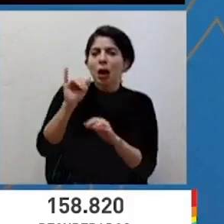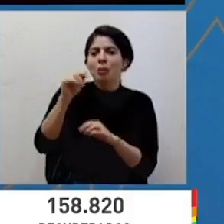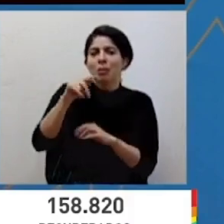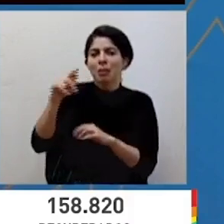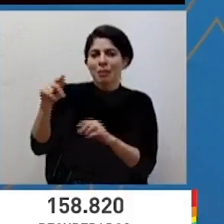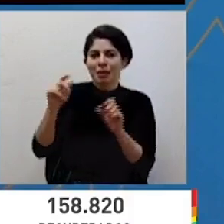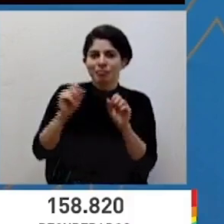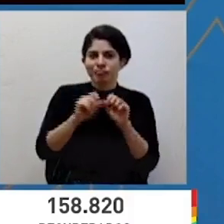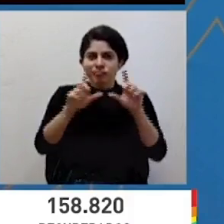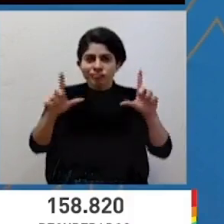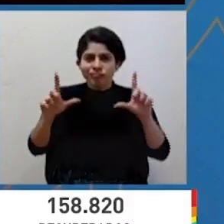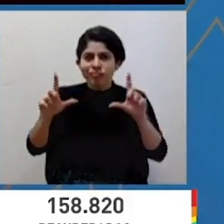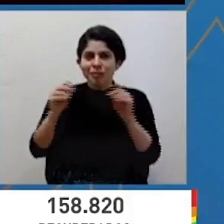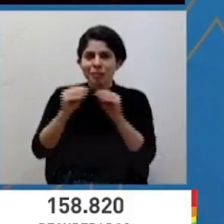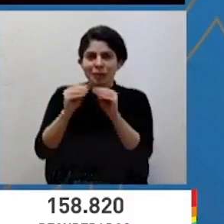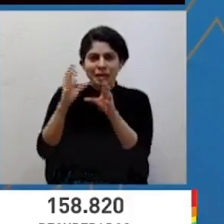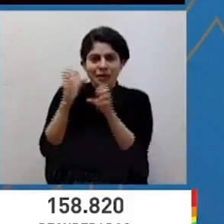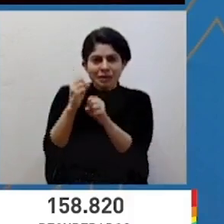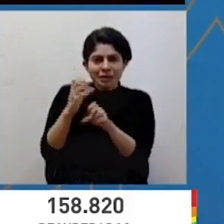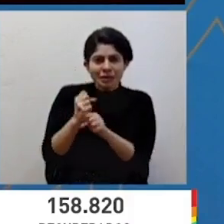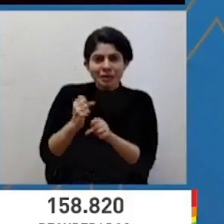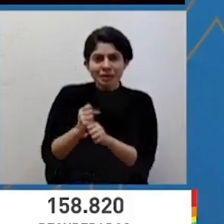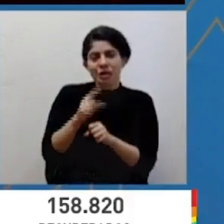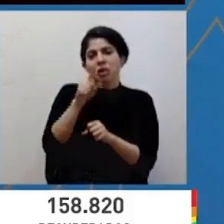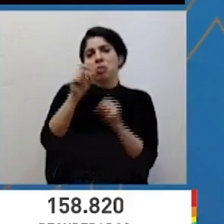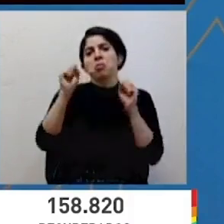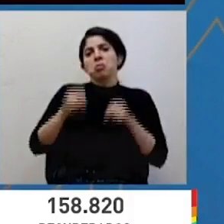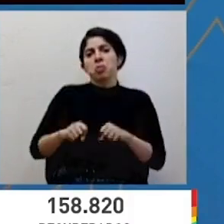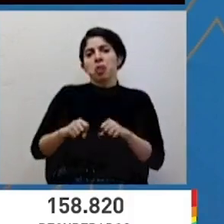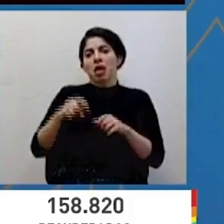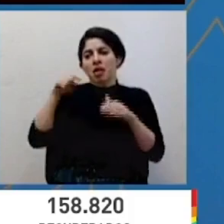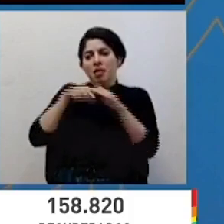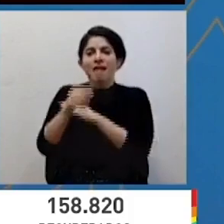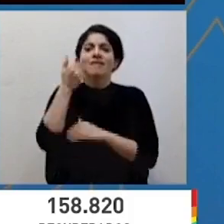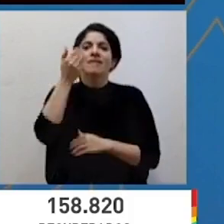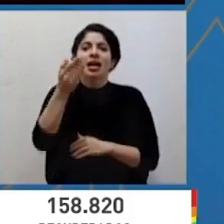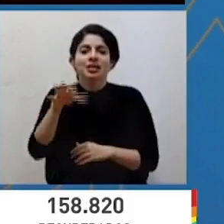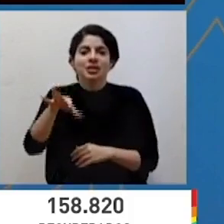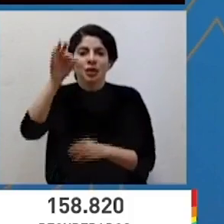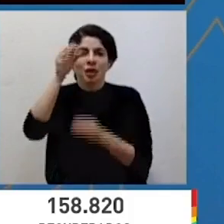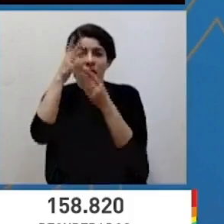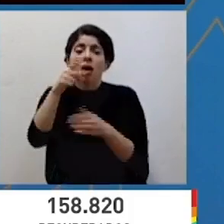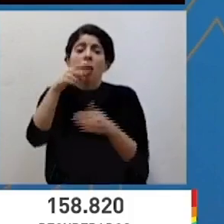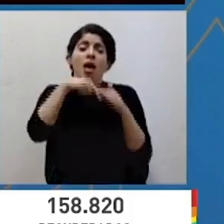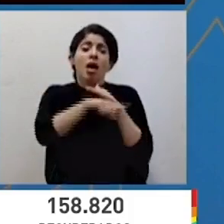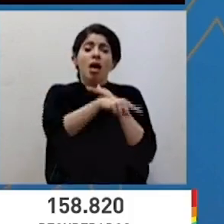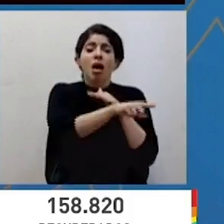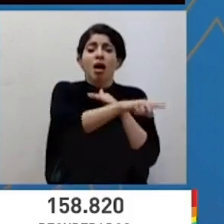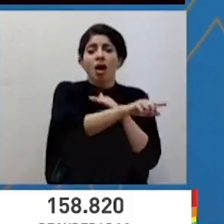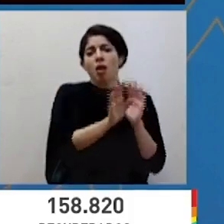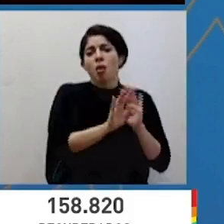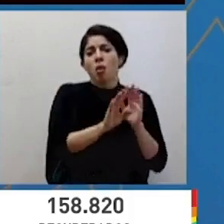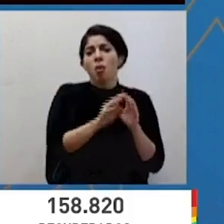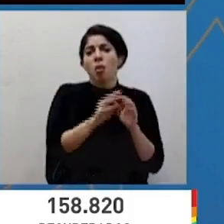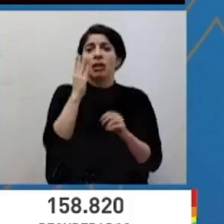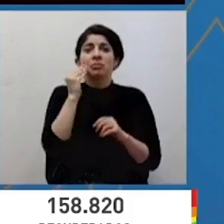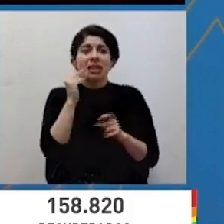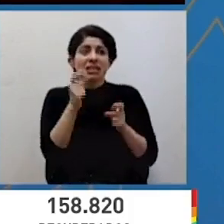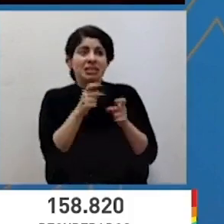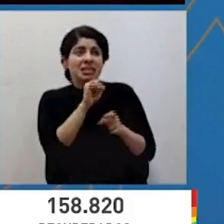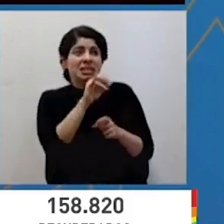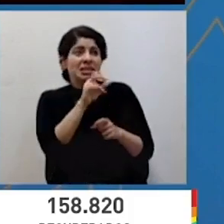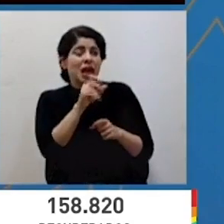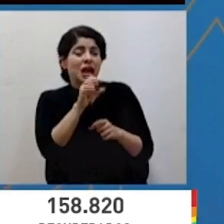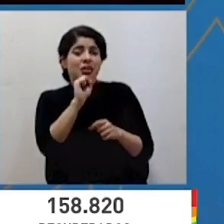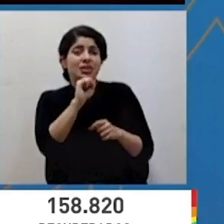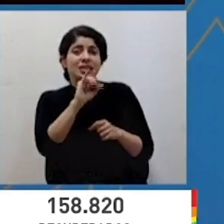informe muy sucinto, se pueda encontrar fácilmente sin que se requiera tener experiencia en el manejo de